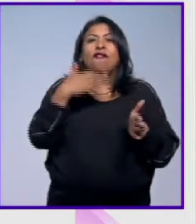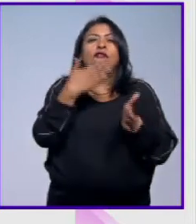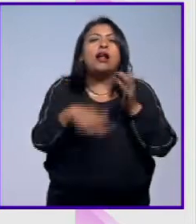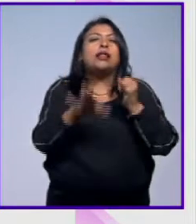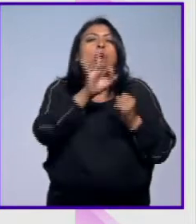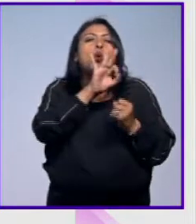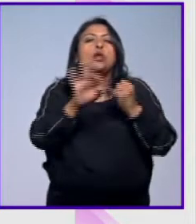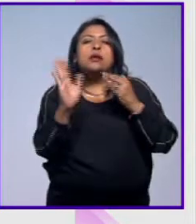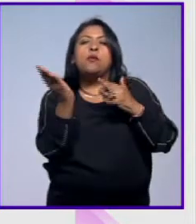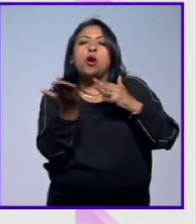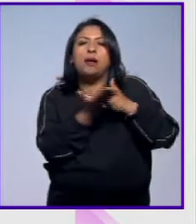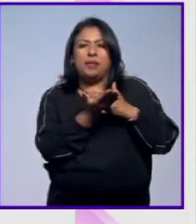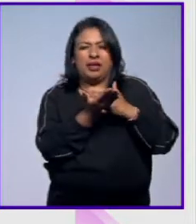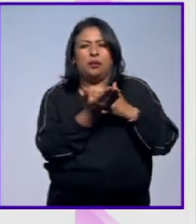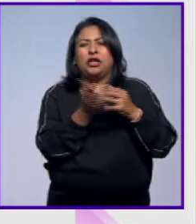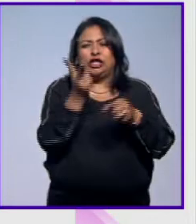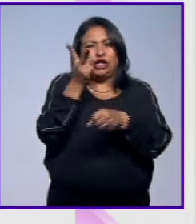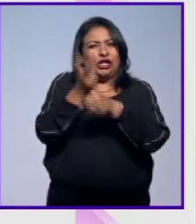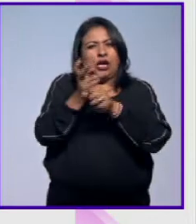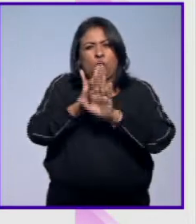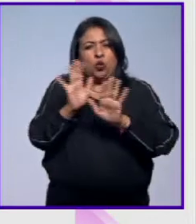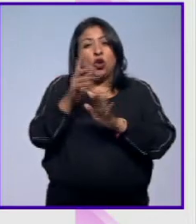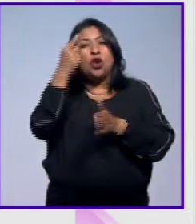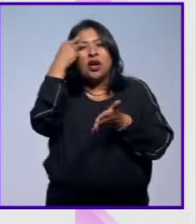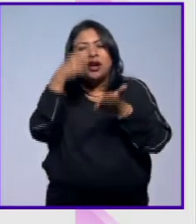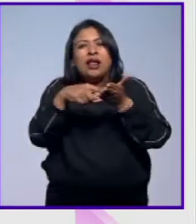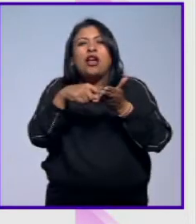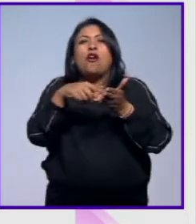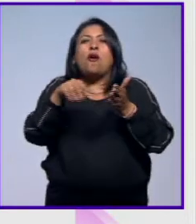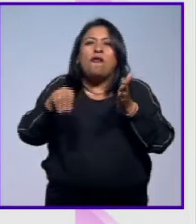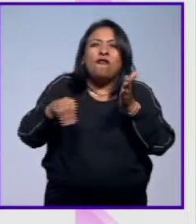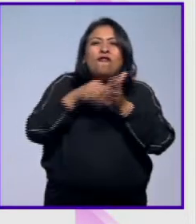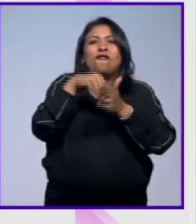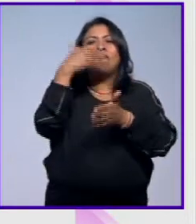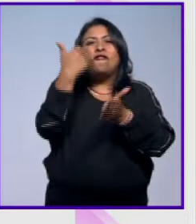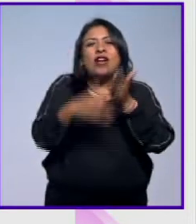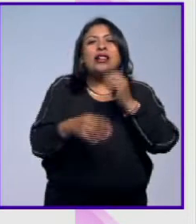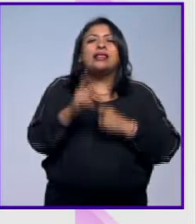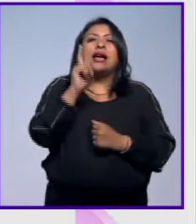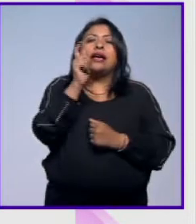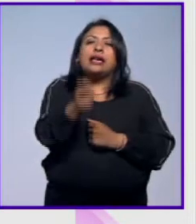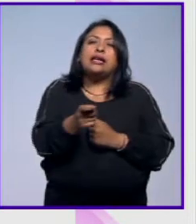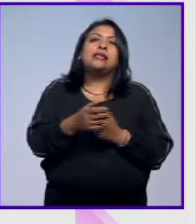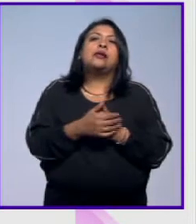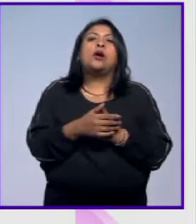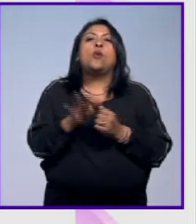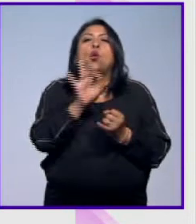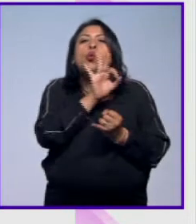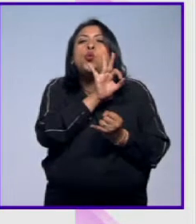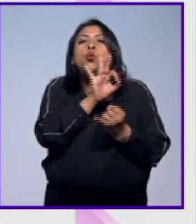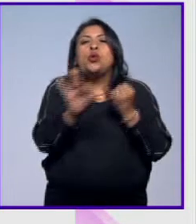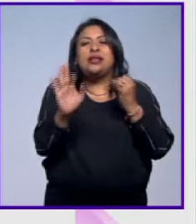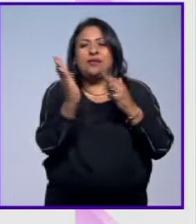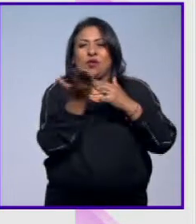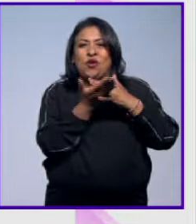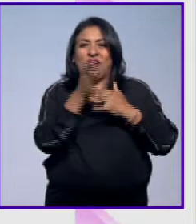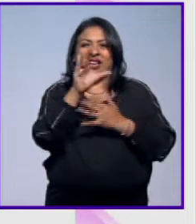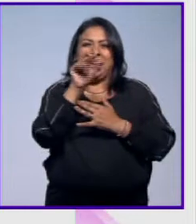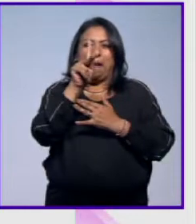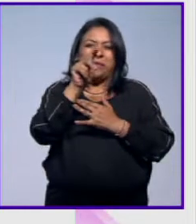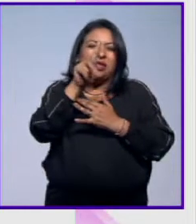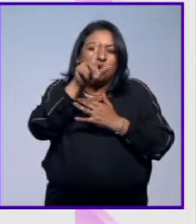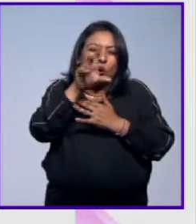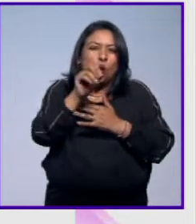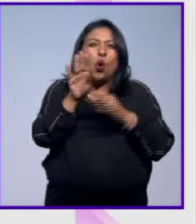último capítulo, más que una segunda parte, creo que lo que le falta y le seguirá faltando es un último capítulo, una especie